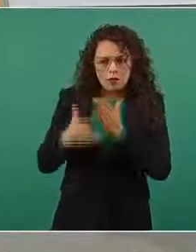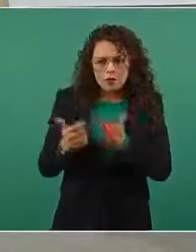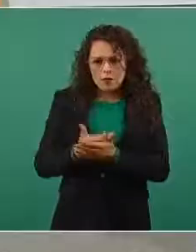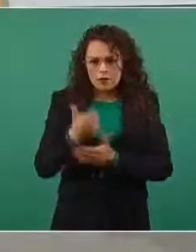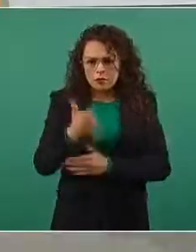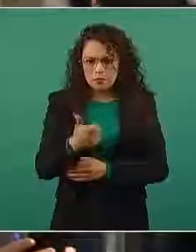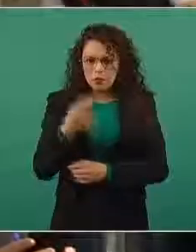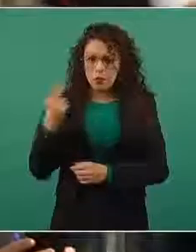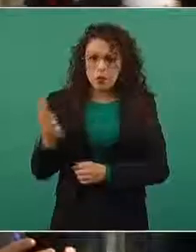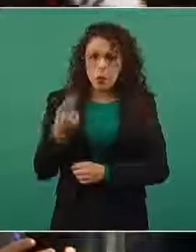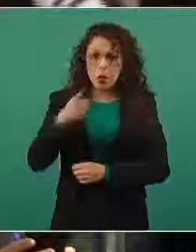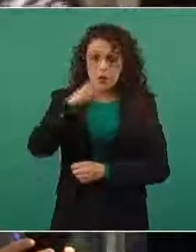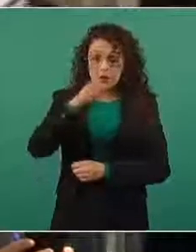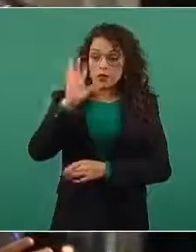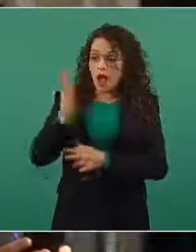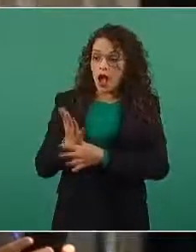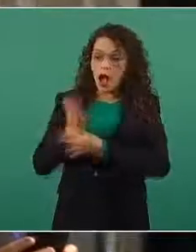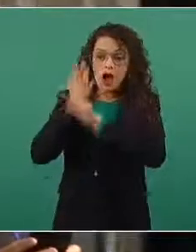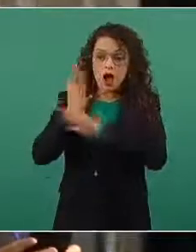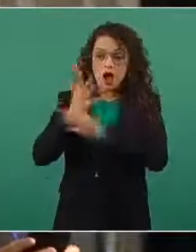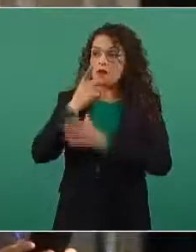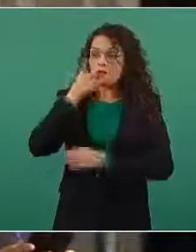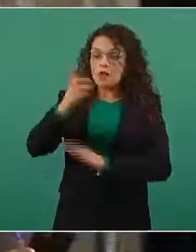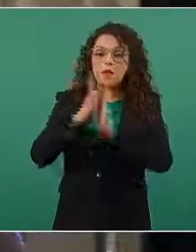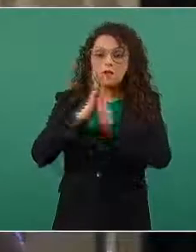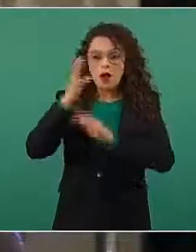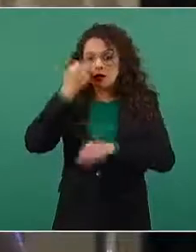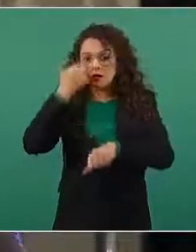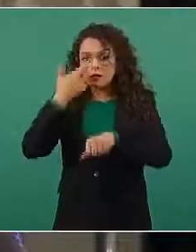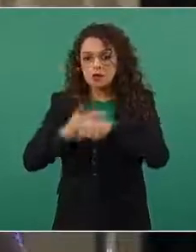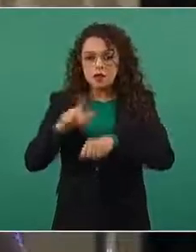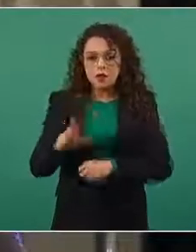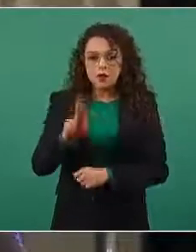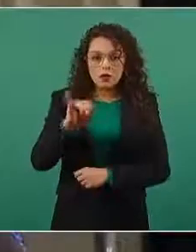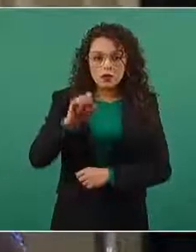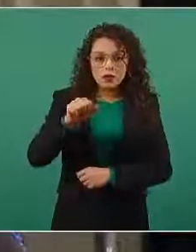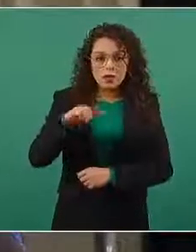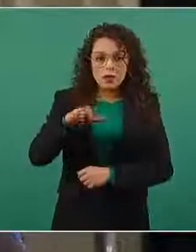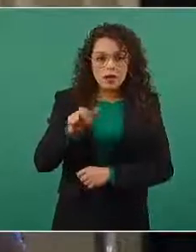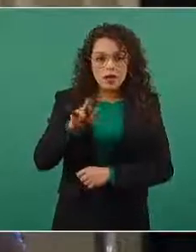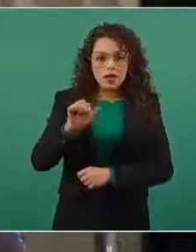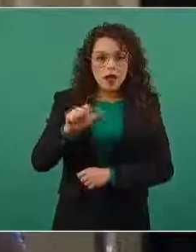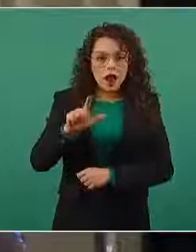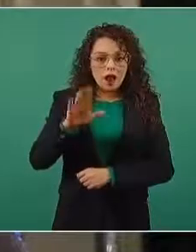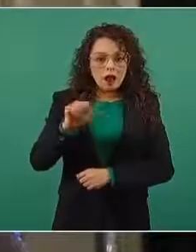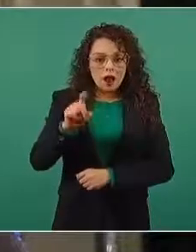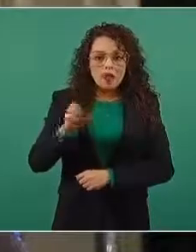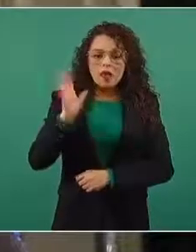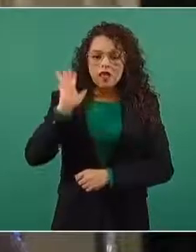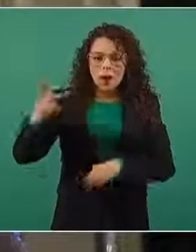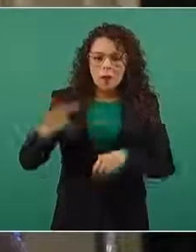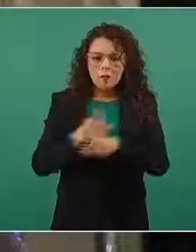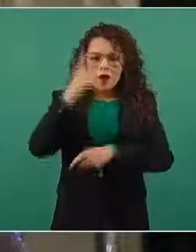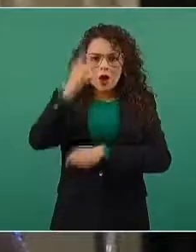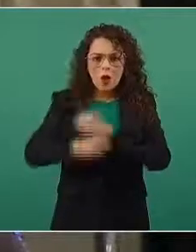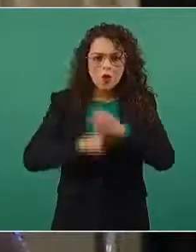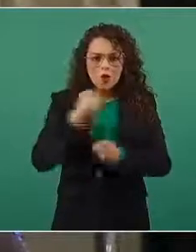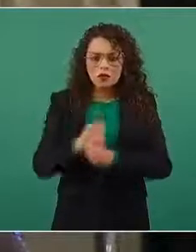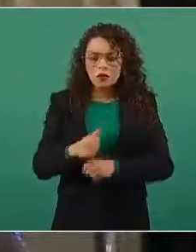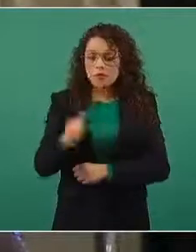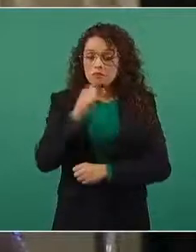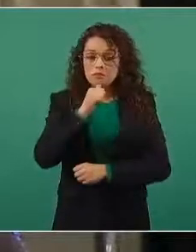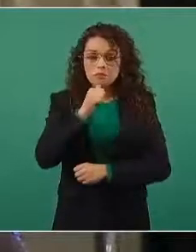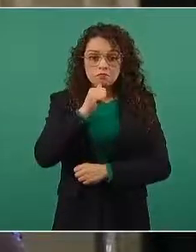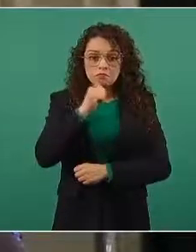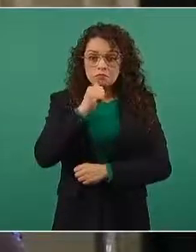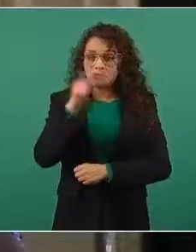ese día giró instrucciones para que fueran recibidos por la secretaria Luisa María Alcalde. A un año de la denuncia, presidente, no han sido recibidos